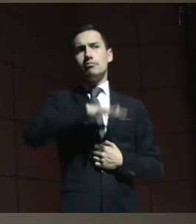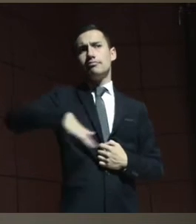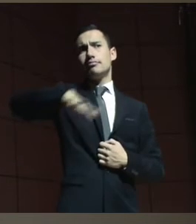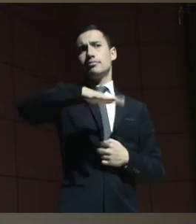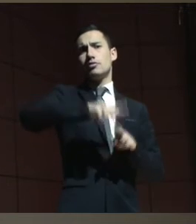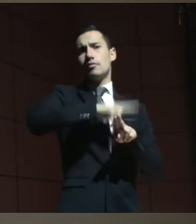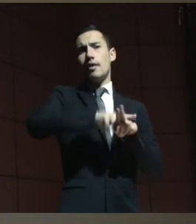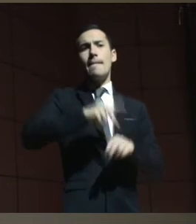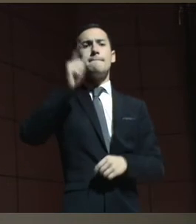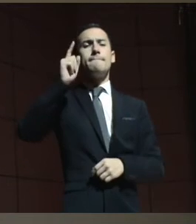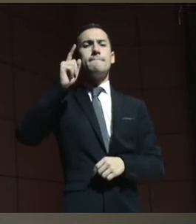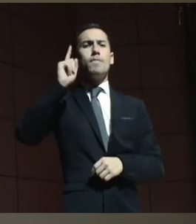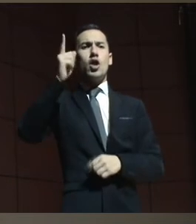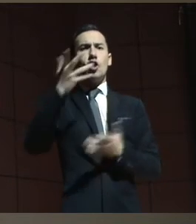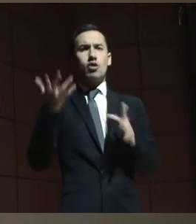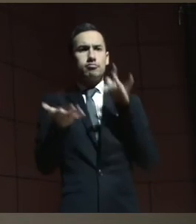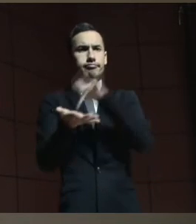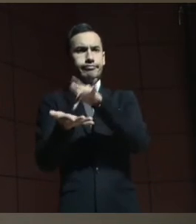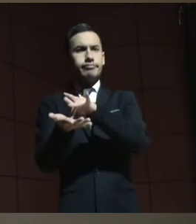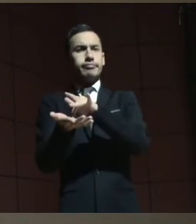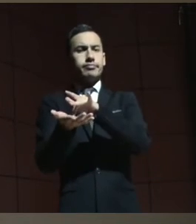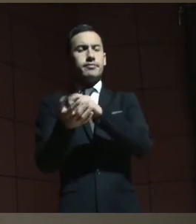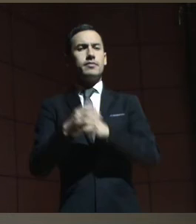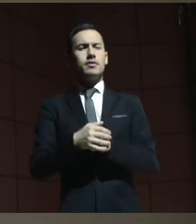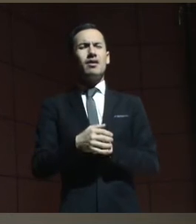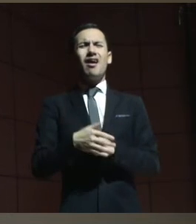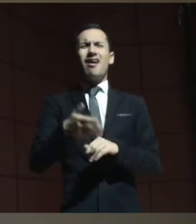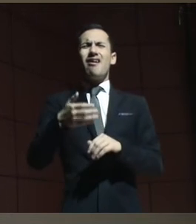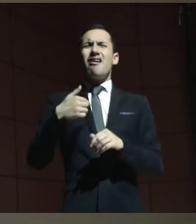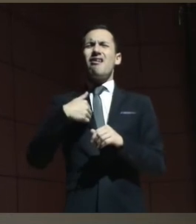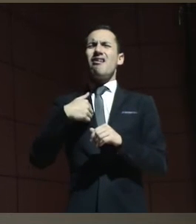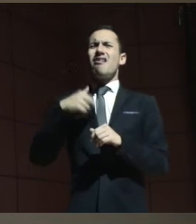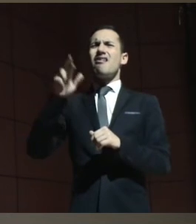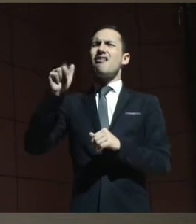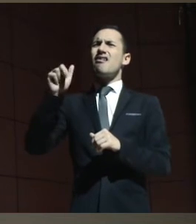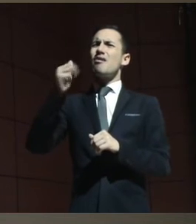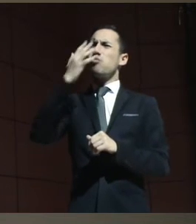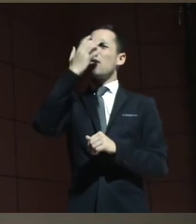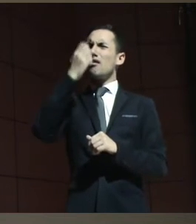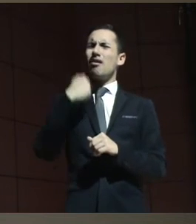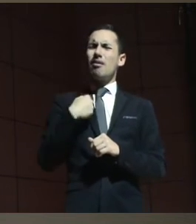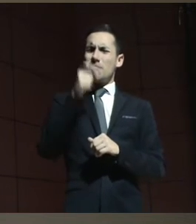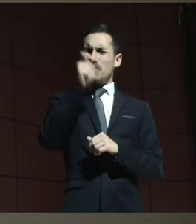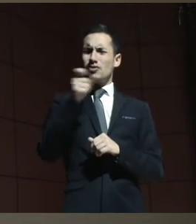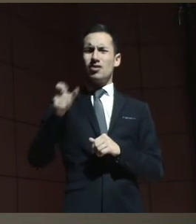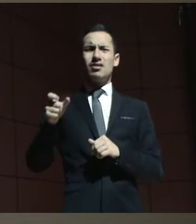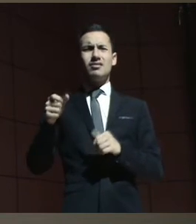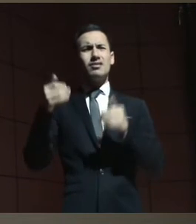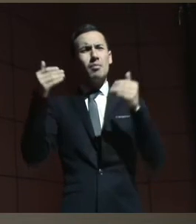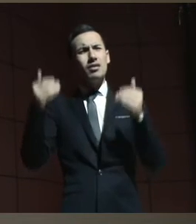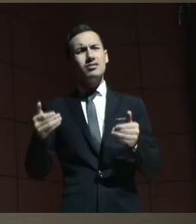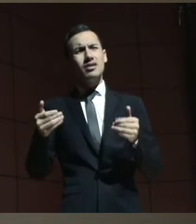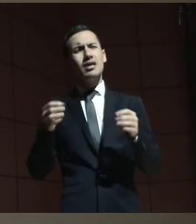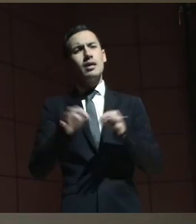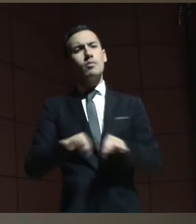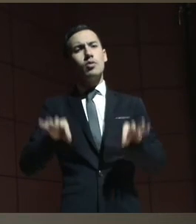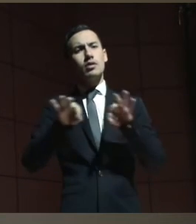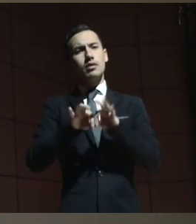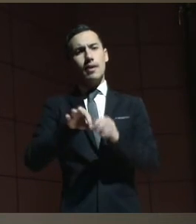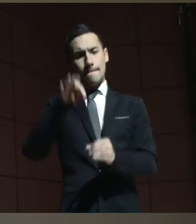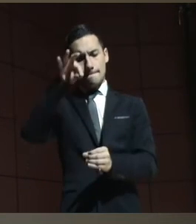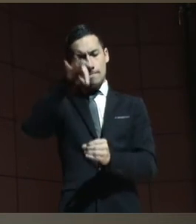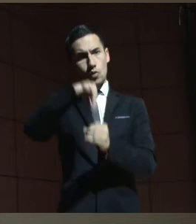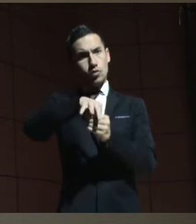Y siempre fue una extrañeza por qué para las personas con discapacidad era tan importante votar.